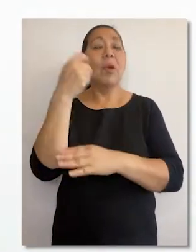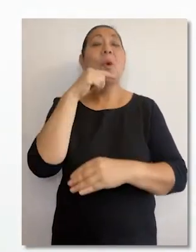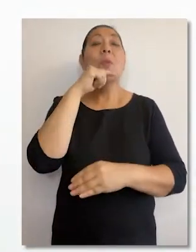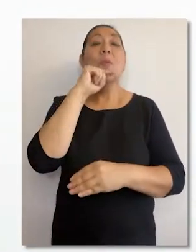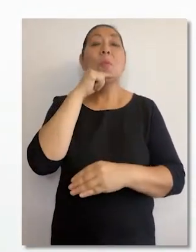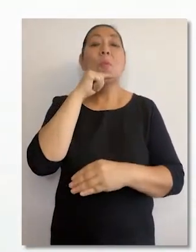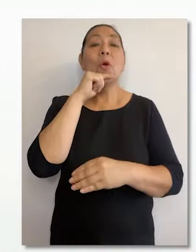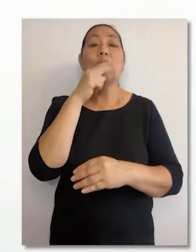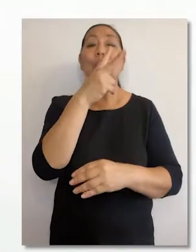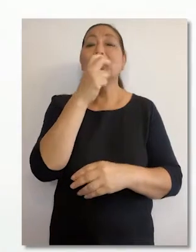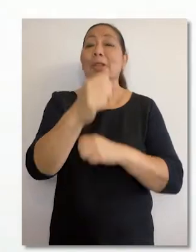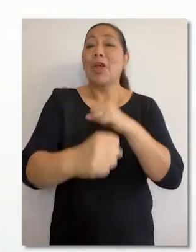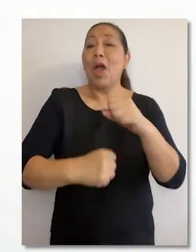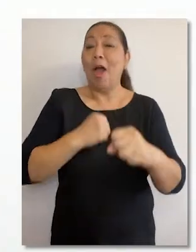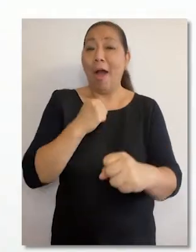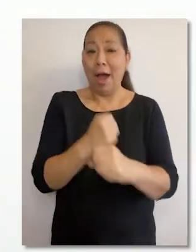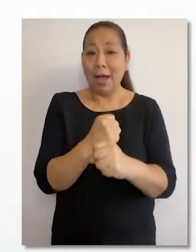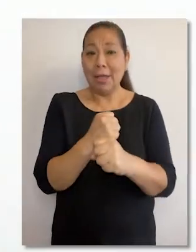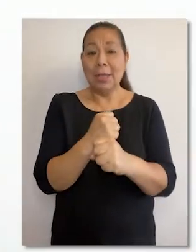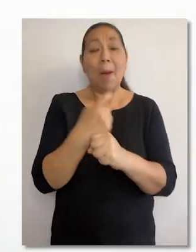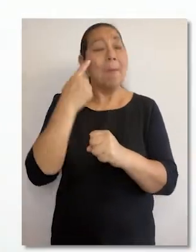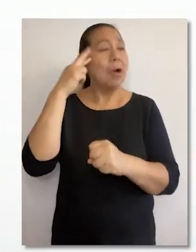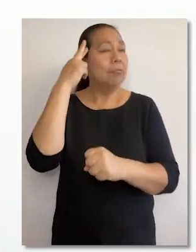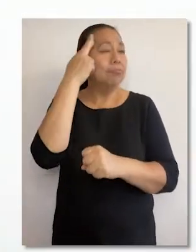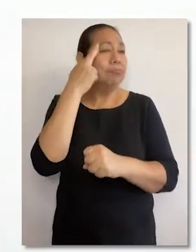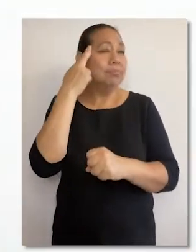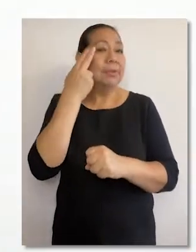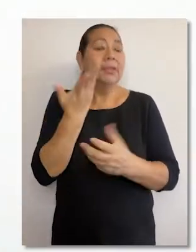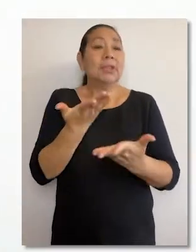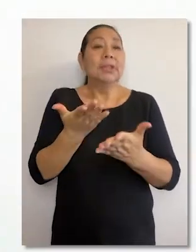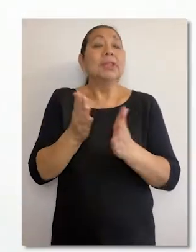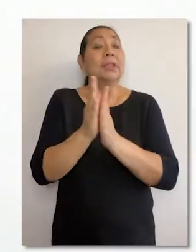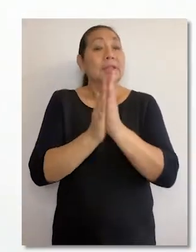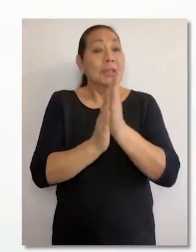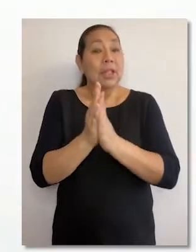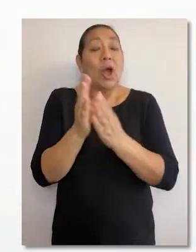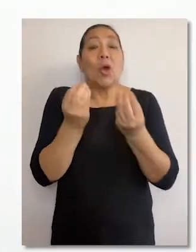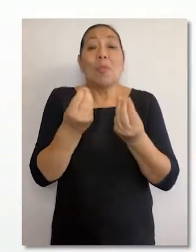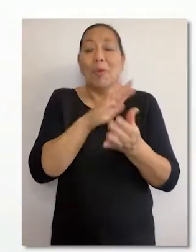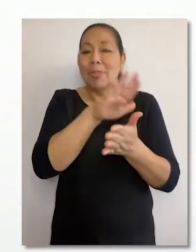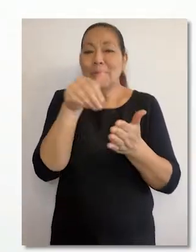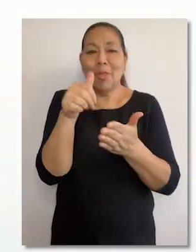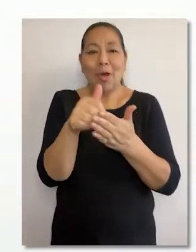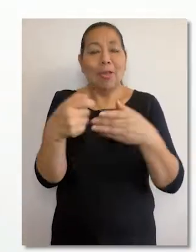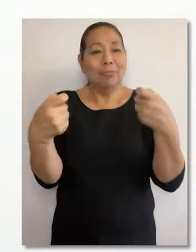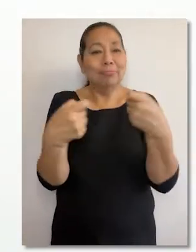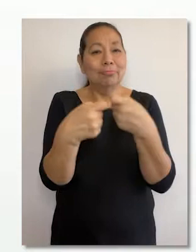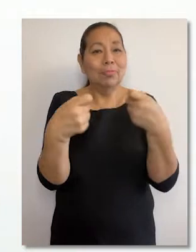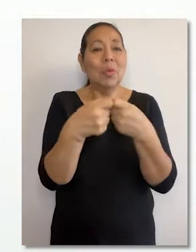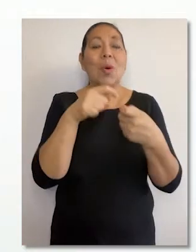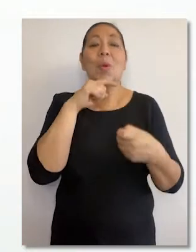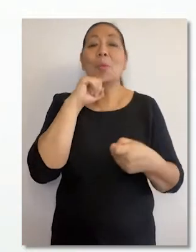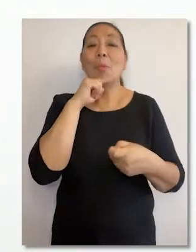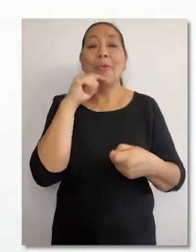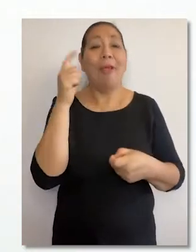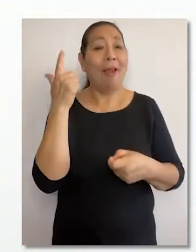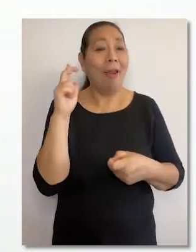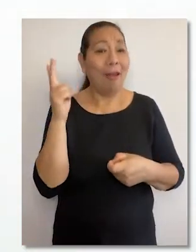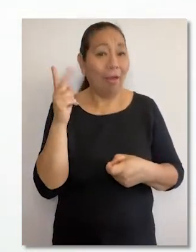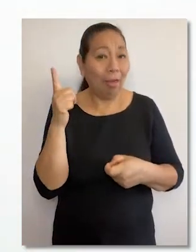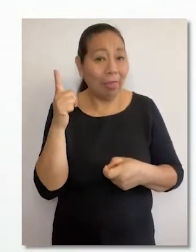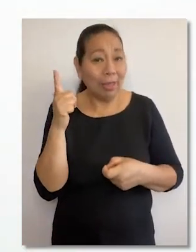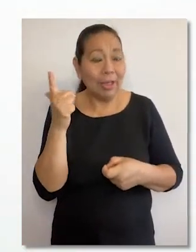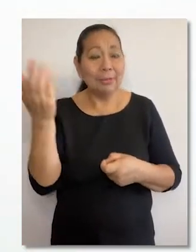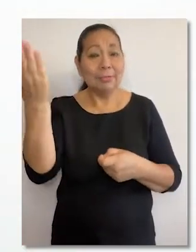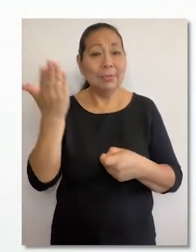Mujer y Bicentenario, un espacio para la reflexión y acción que convocó de manera virtual a mujeres líderes del ámbito público